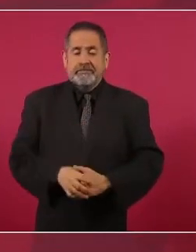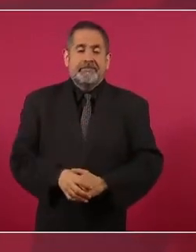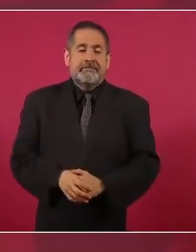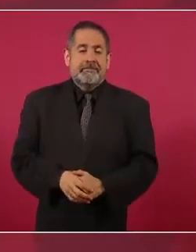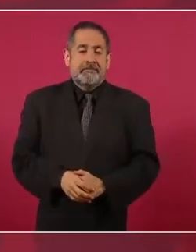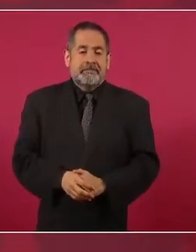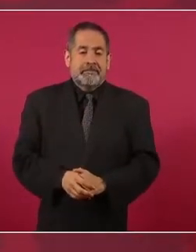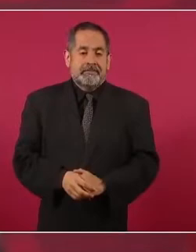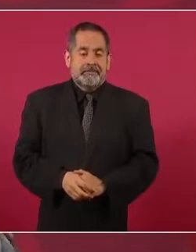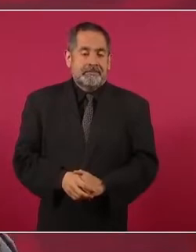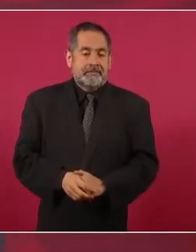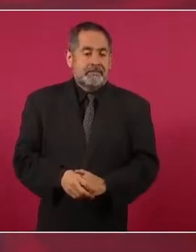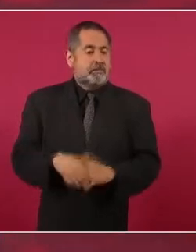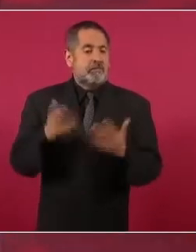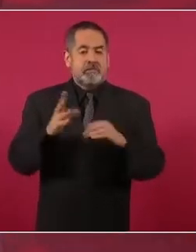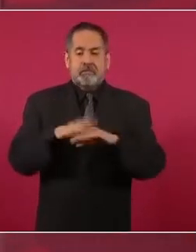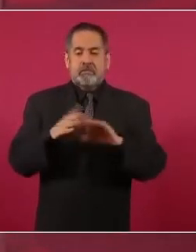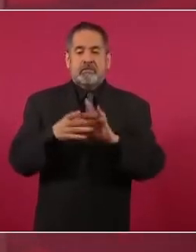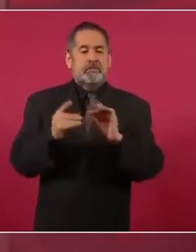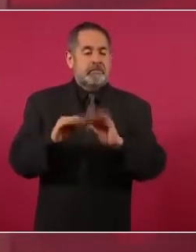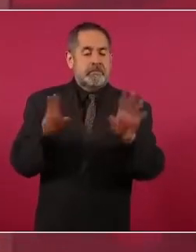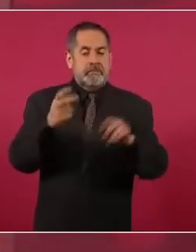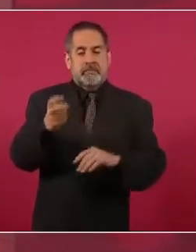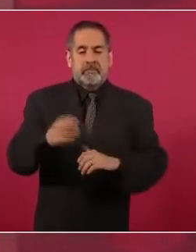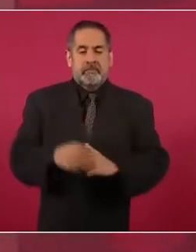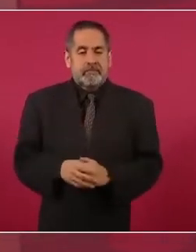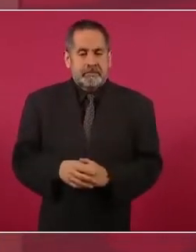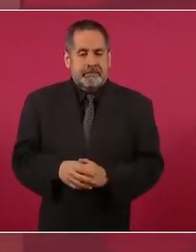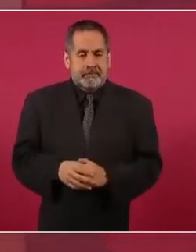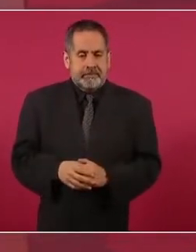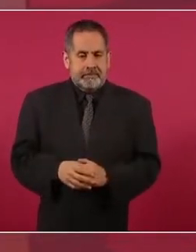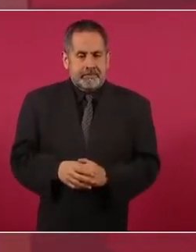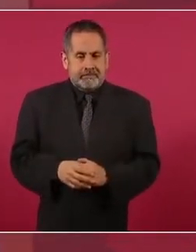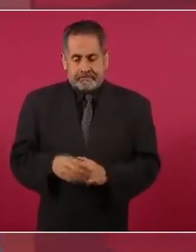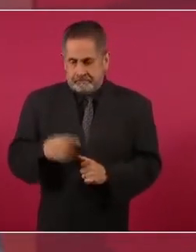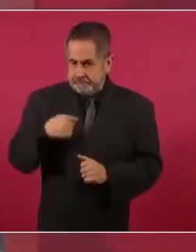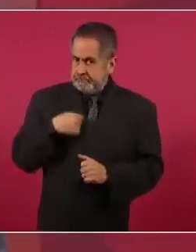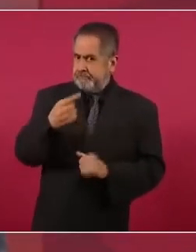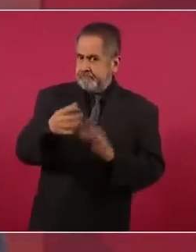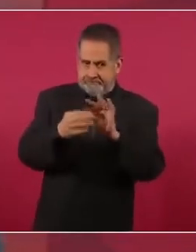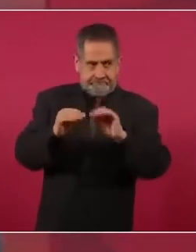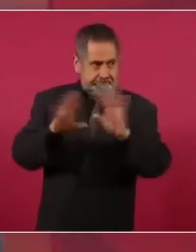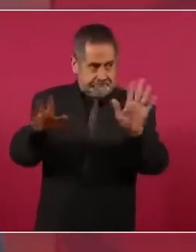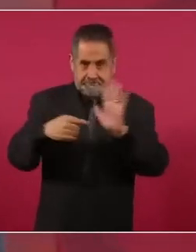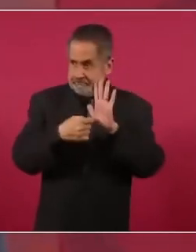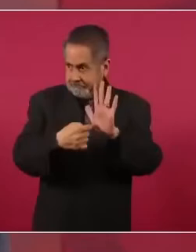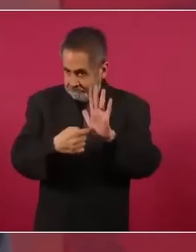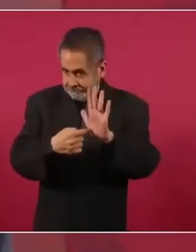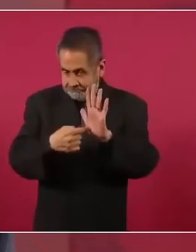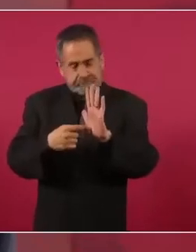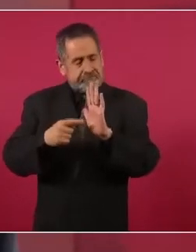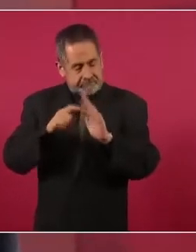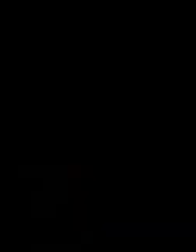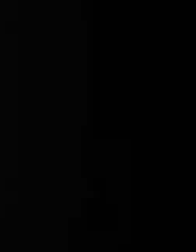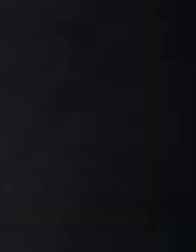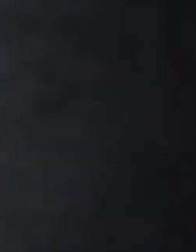Entonces, aclarar esto, pero ya como andamos aclarando cosas… No.